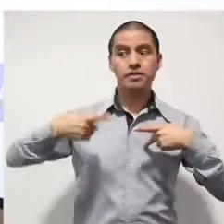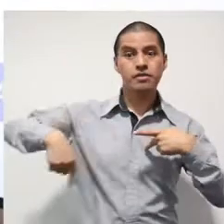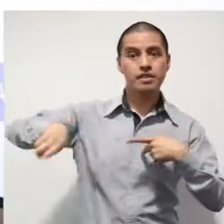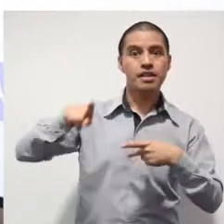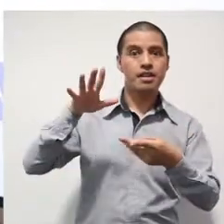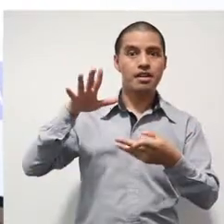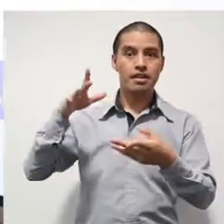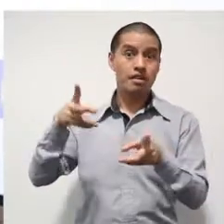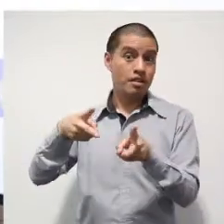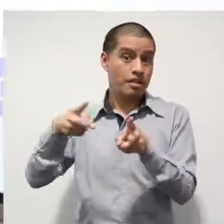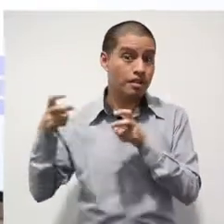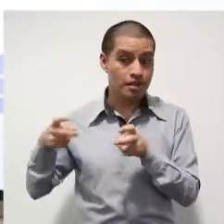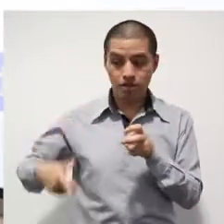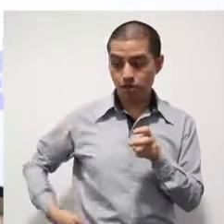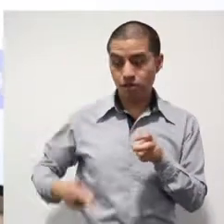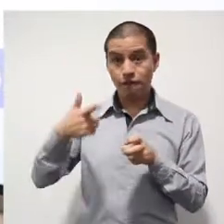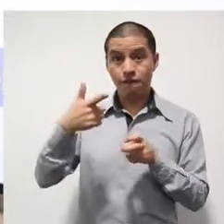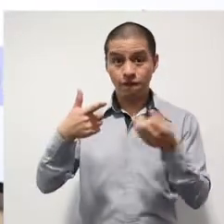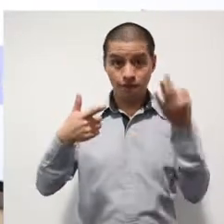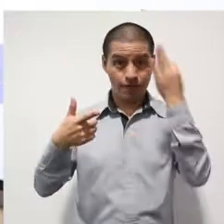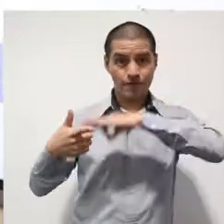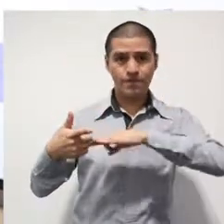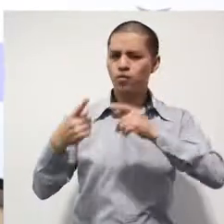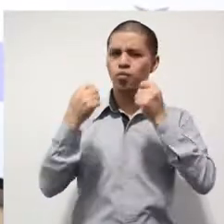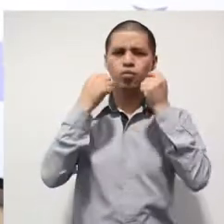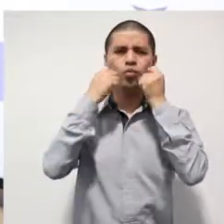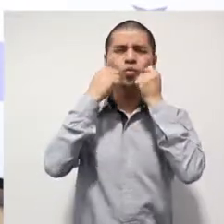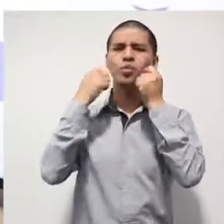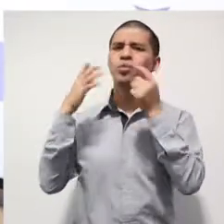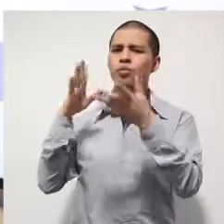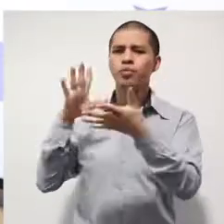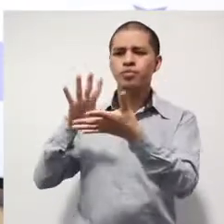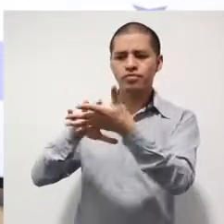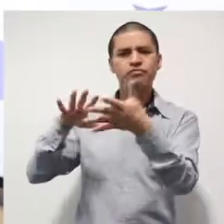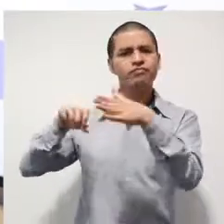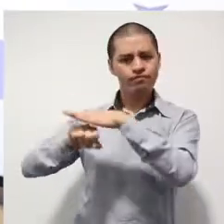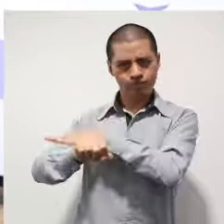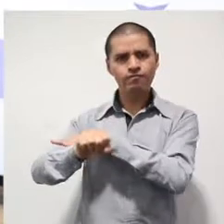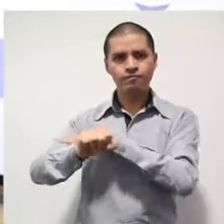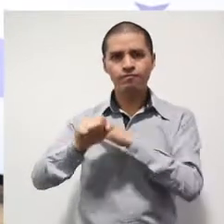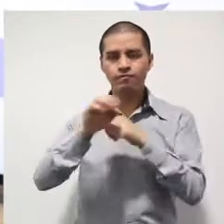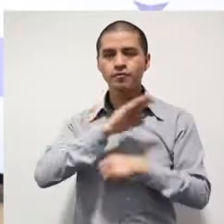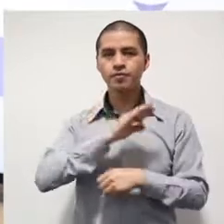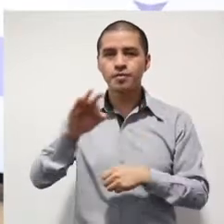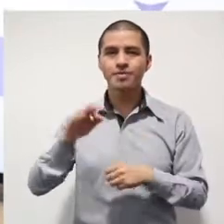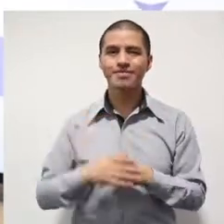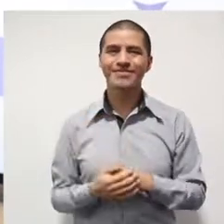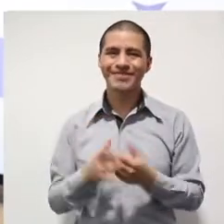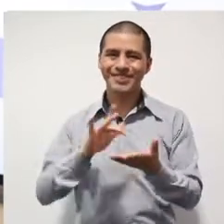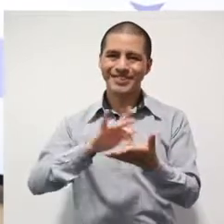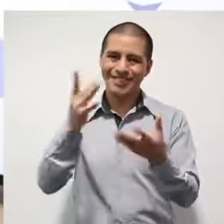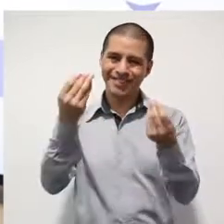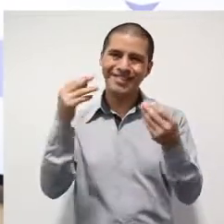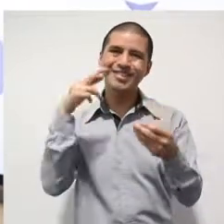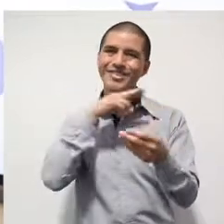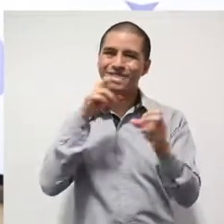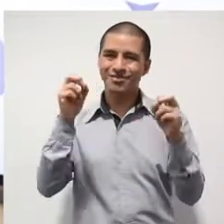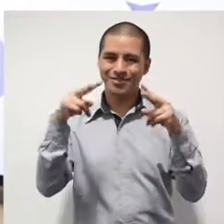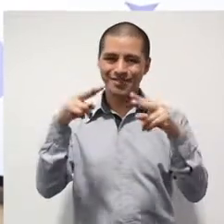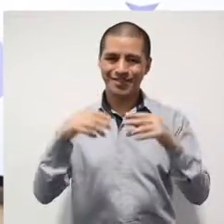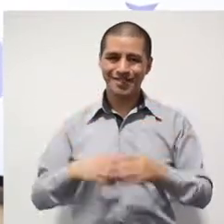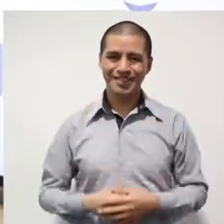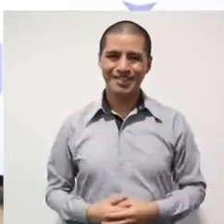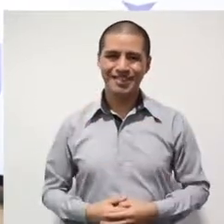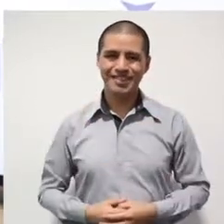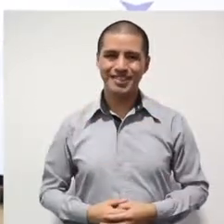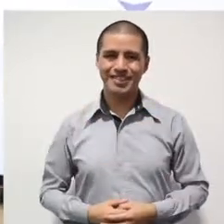a la prisión preventiva cuando te asalten con un arma que tú consideras que es un arma de verdad. Muchas gracias. Nos vemos